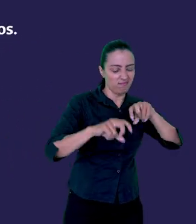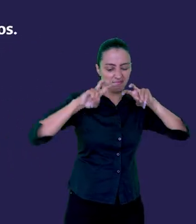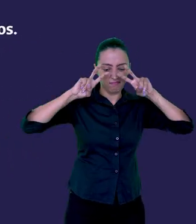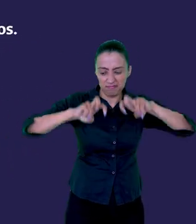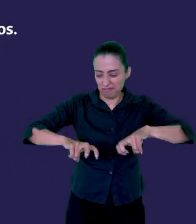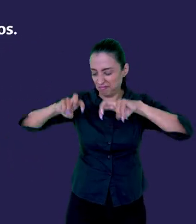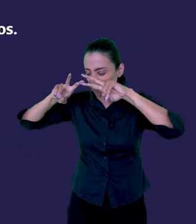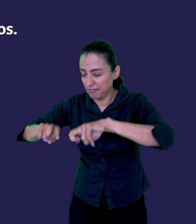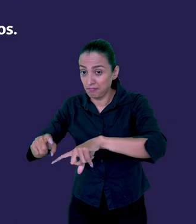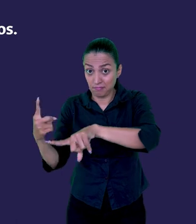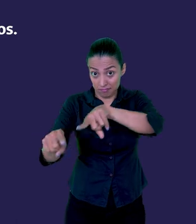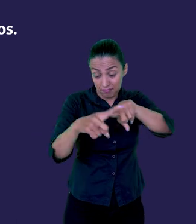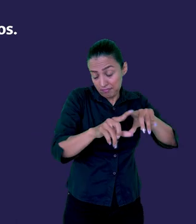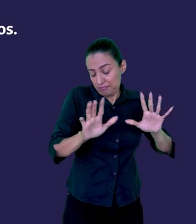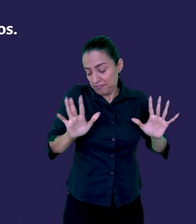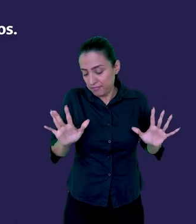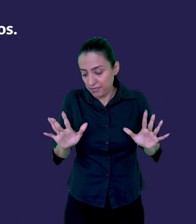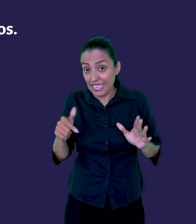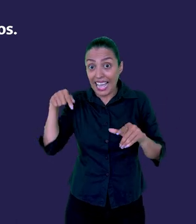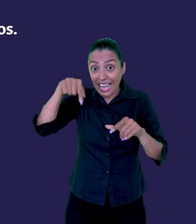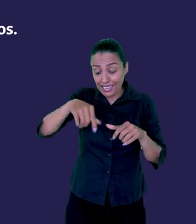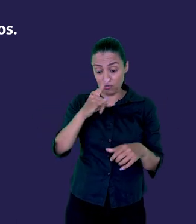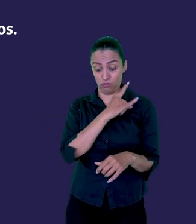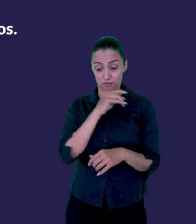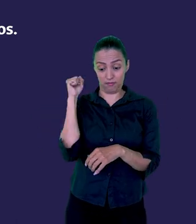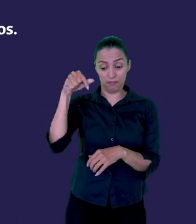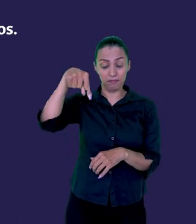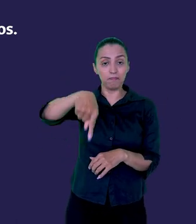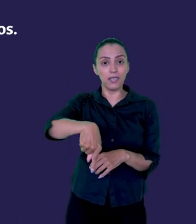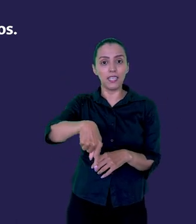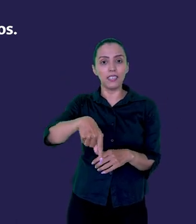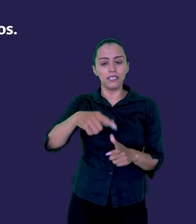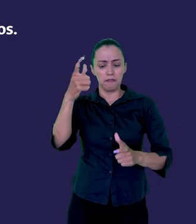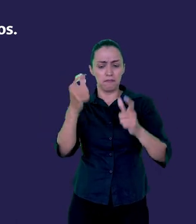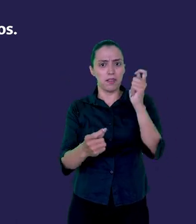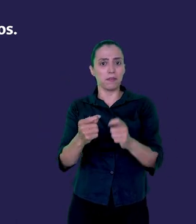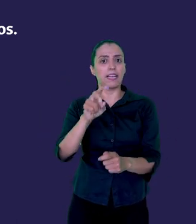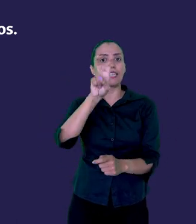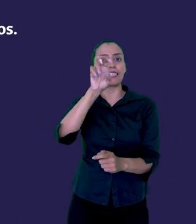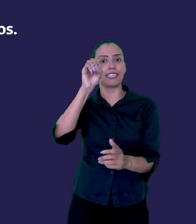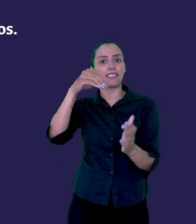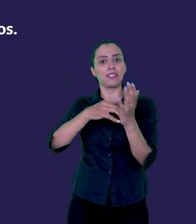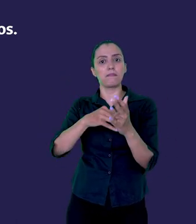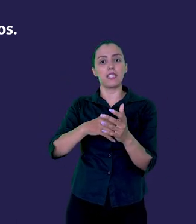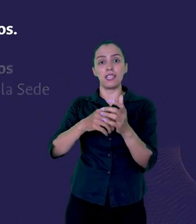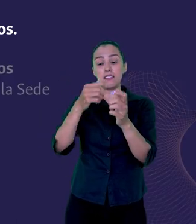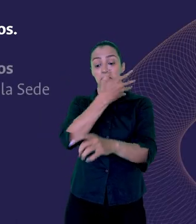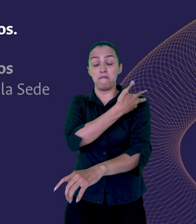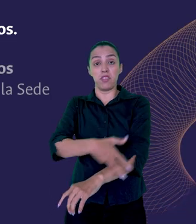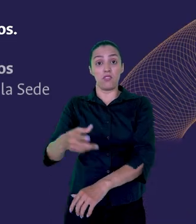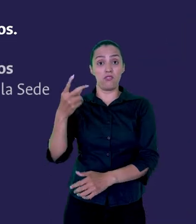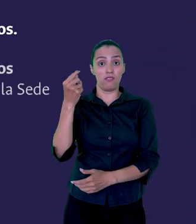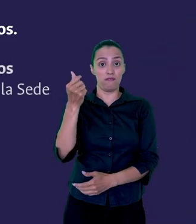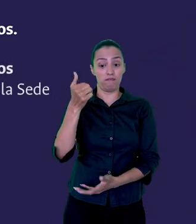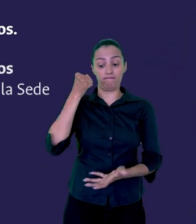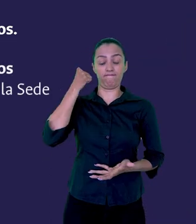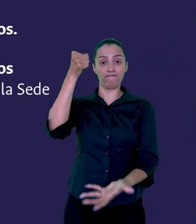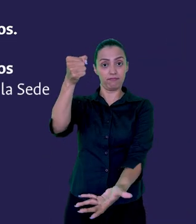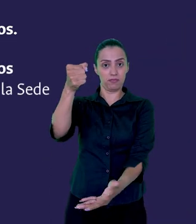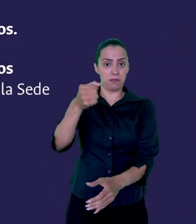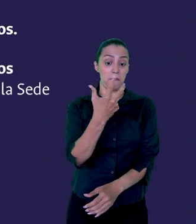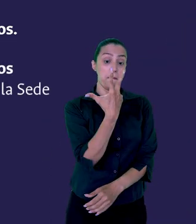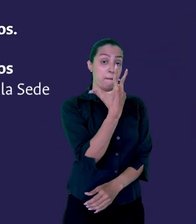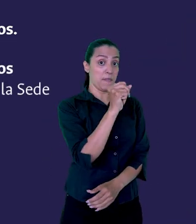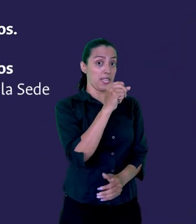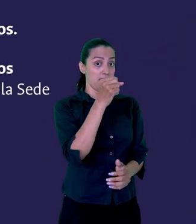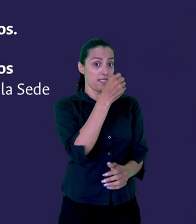extensión, la sede administró recursos por 70 mil millones de pesos. Entre ellos, 25 mil millones corresponden